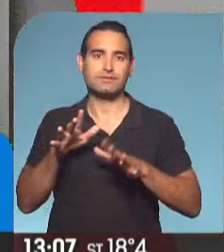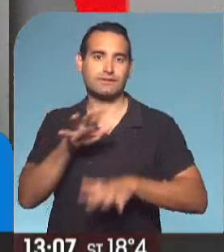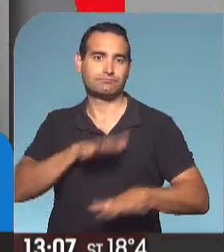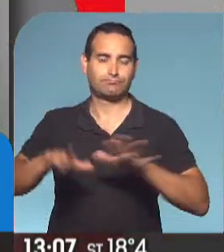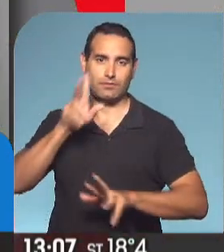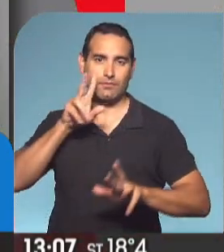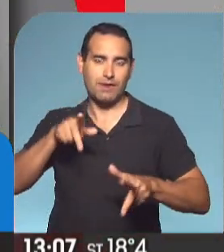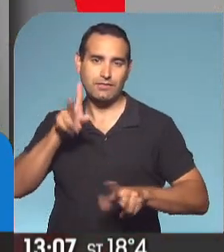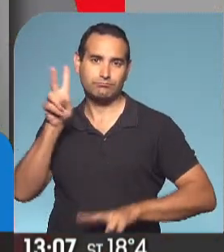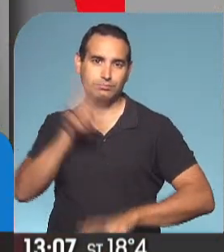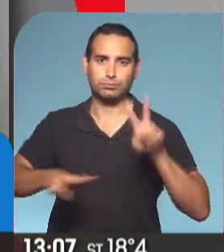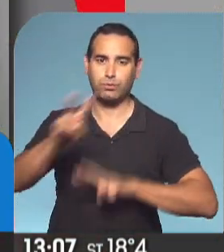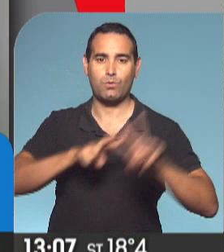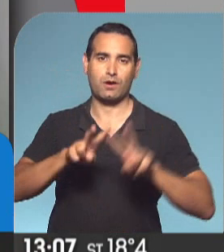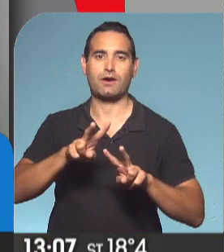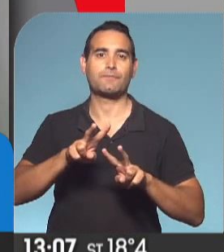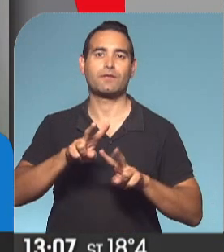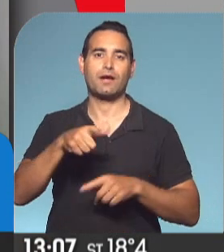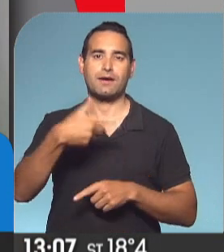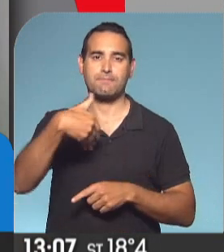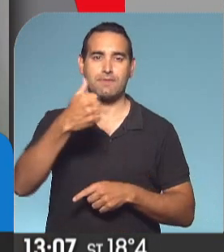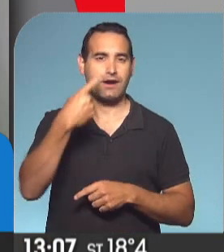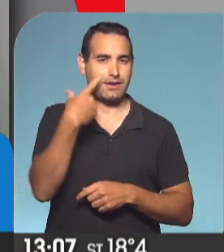para encontrar a Maya.